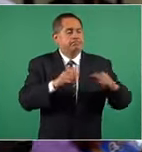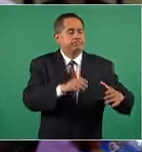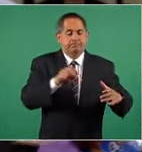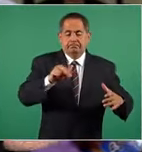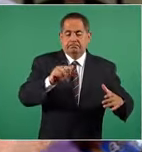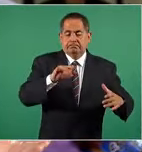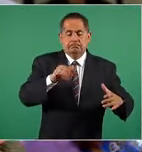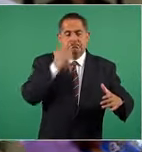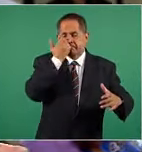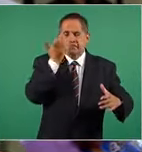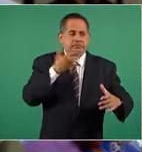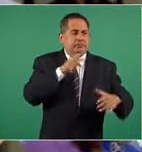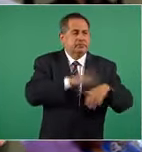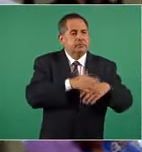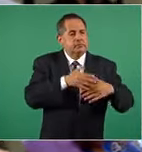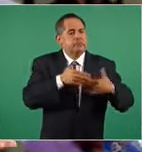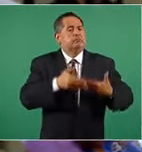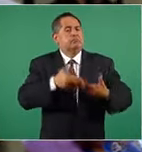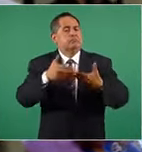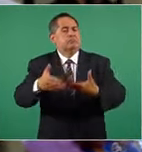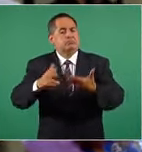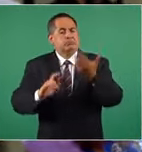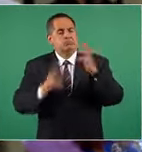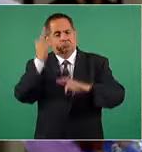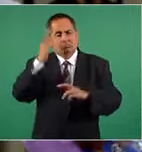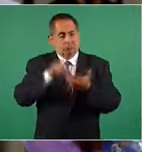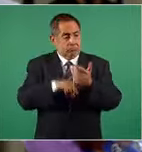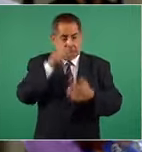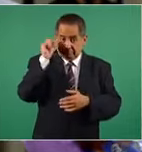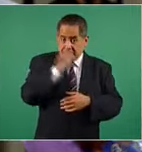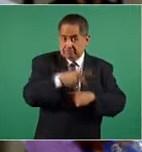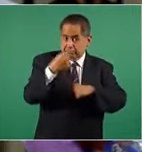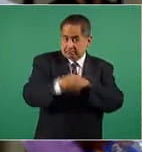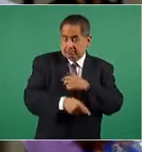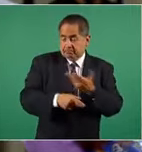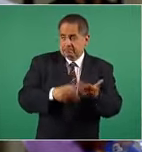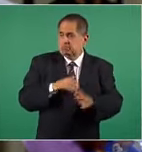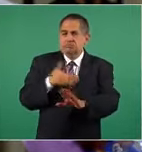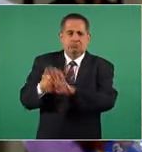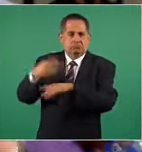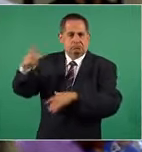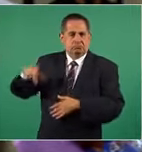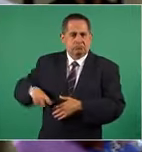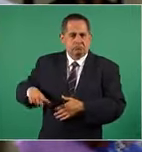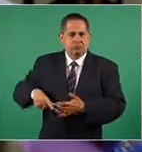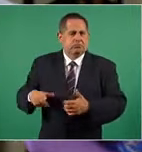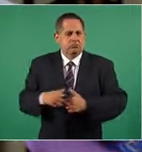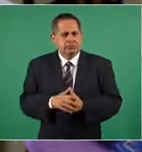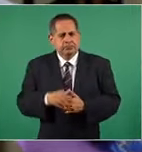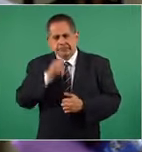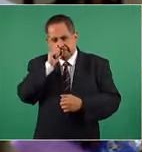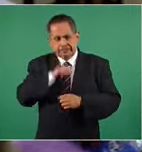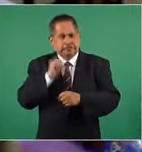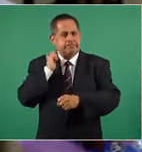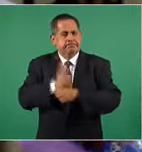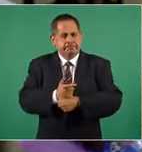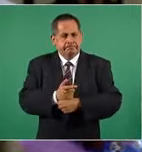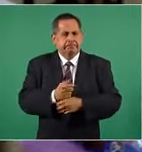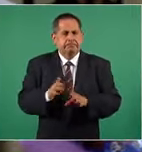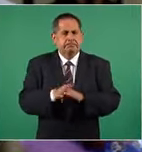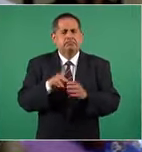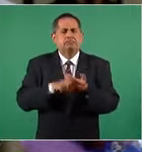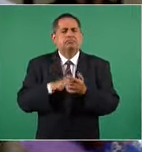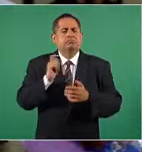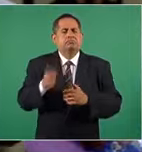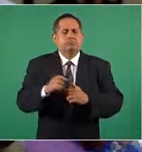extender la huelga y de alguna manera afectar a su propio gobierno, señor presidente. Y también identifiqué que hay una